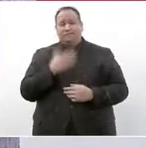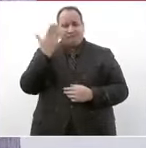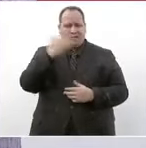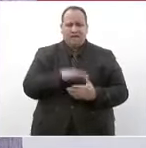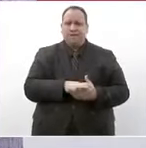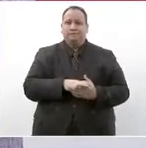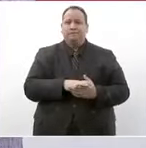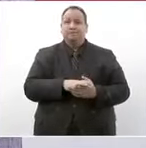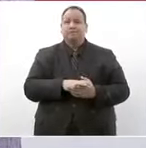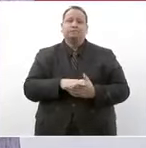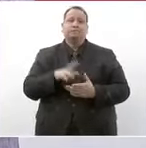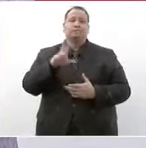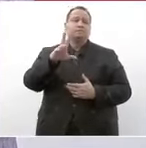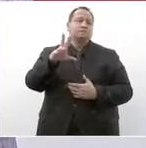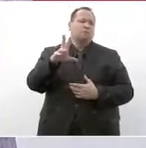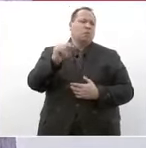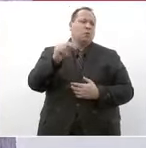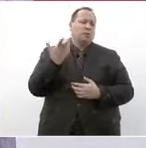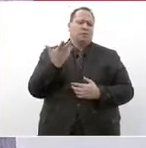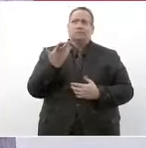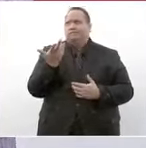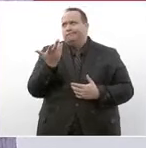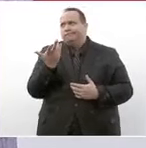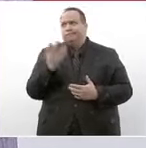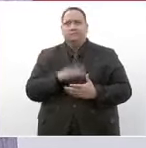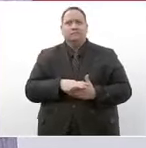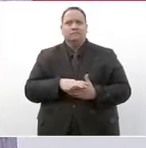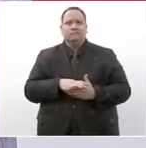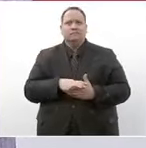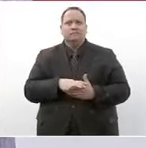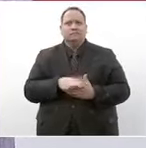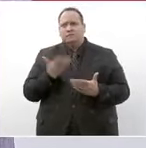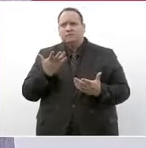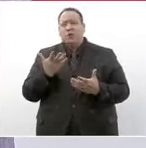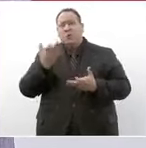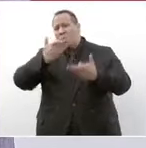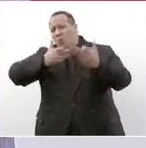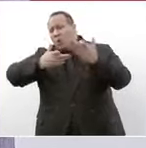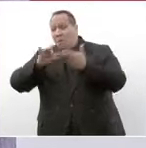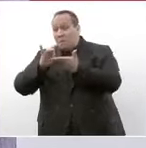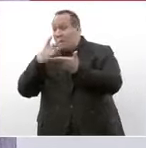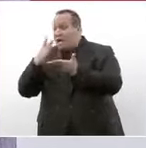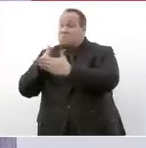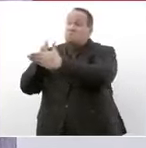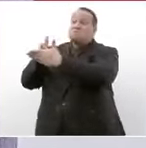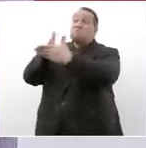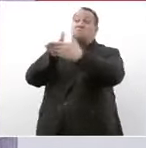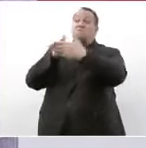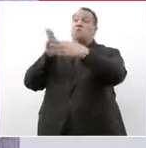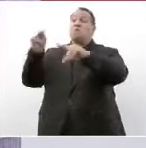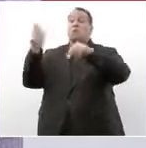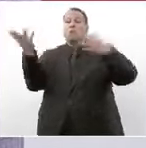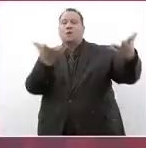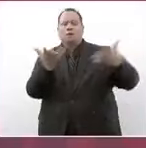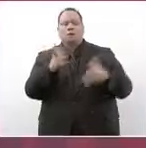impidiendo el que se tengan todos los medicamentos porque